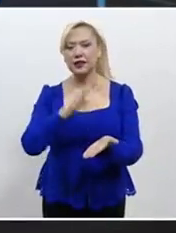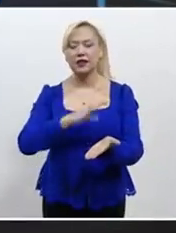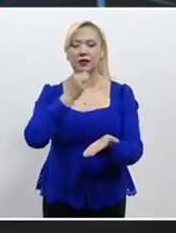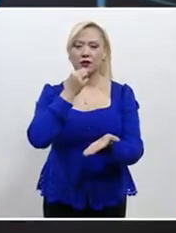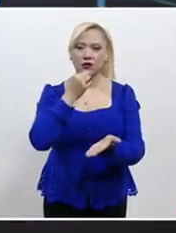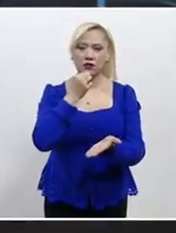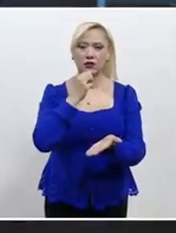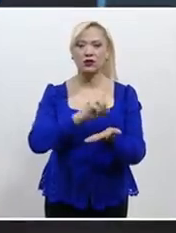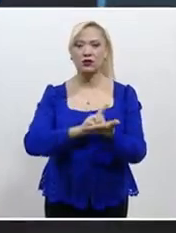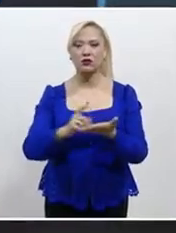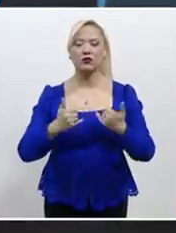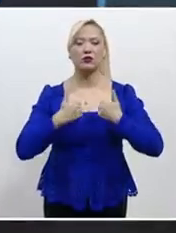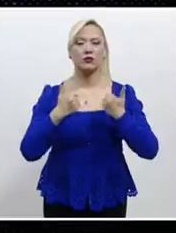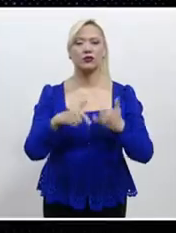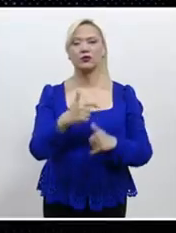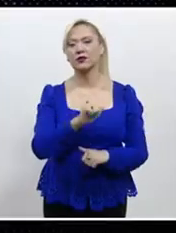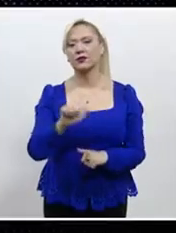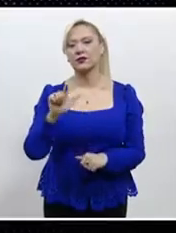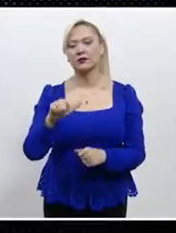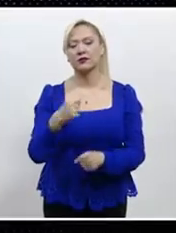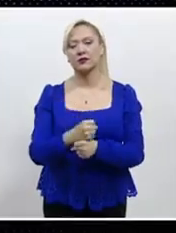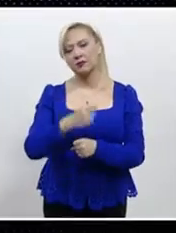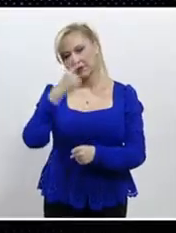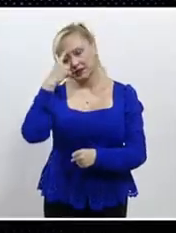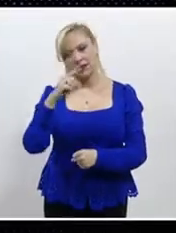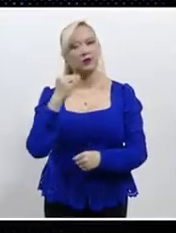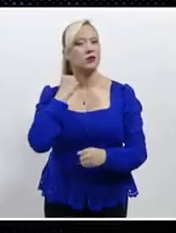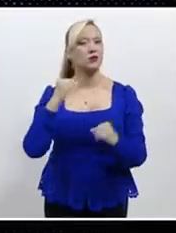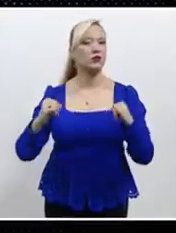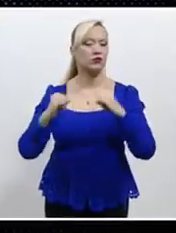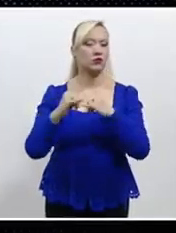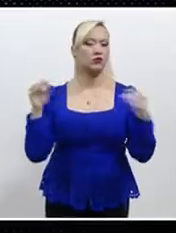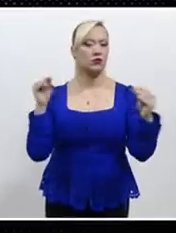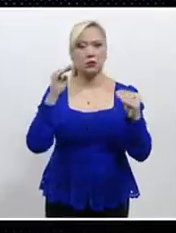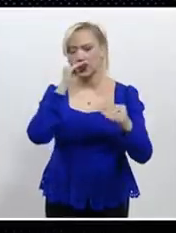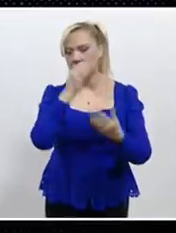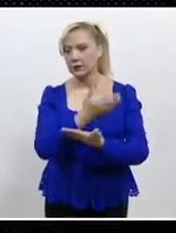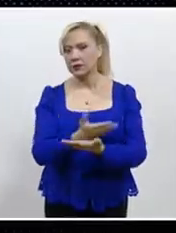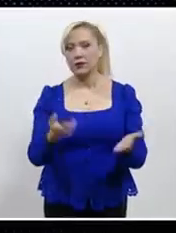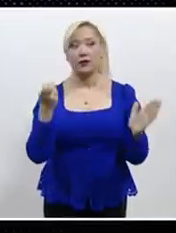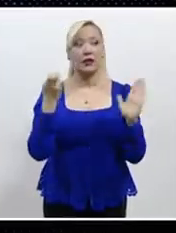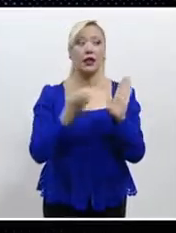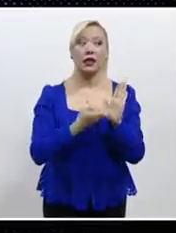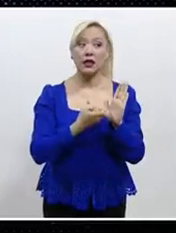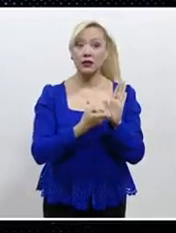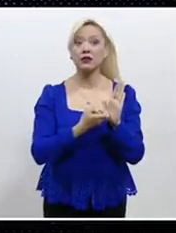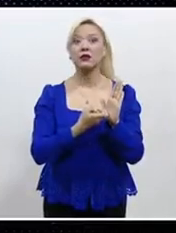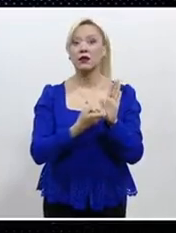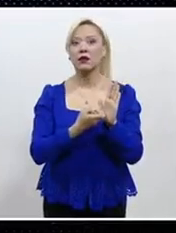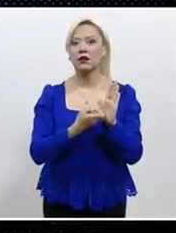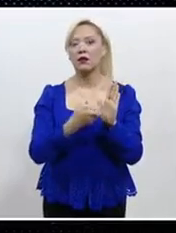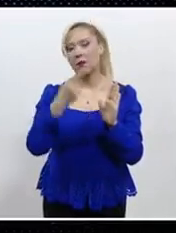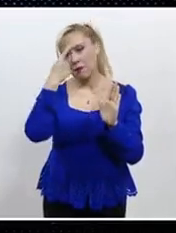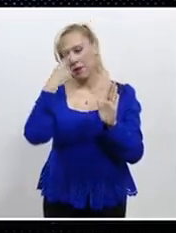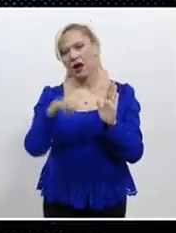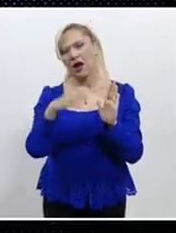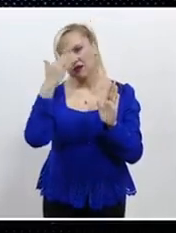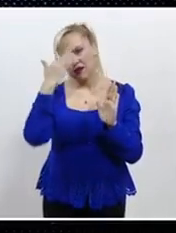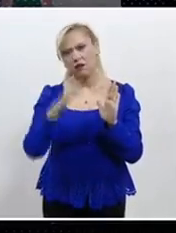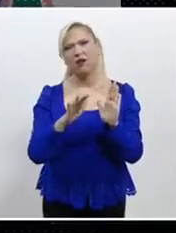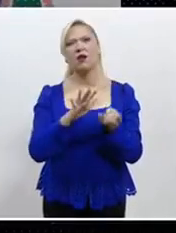niños y adolescentes elaborada por la Defensoría Pública Federal, guía que permite conocer cuáles son sus derechos,